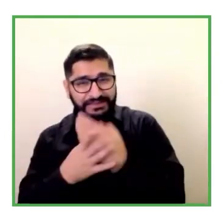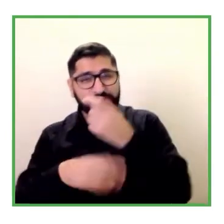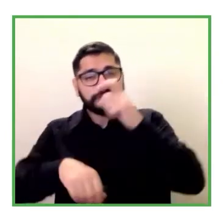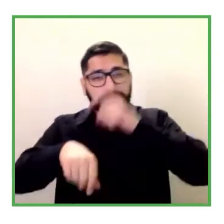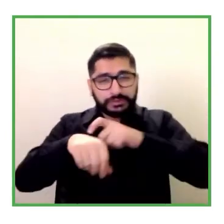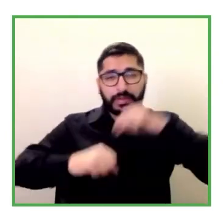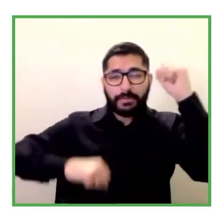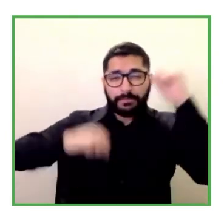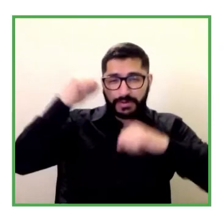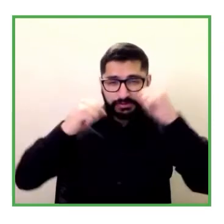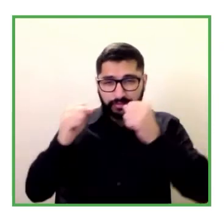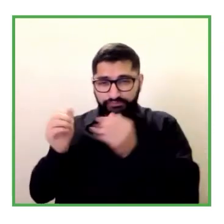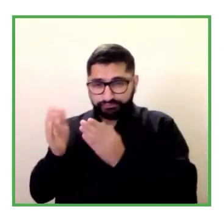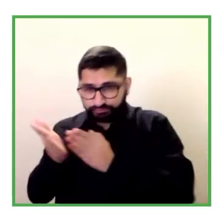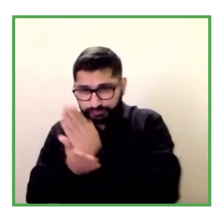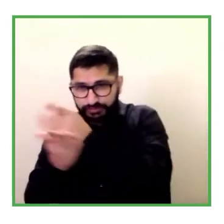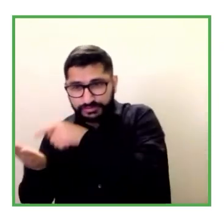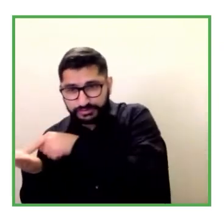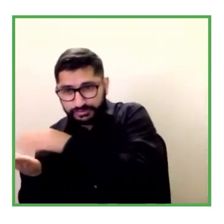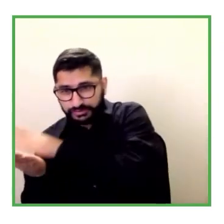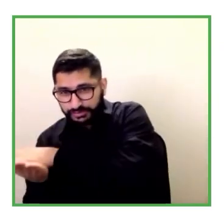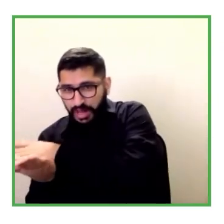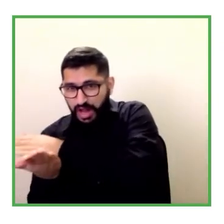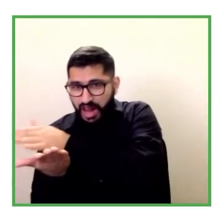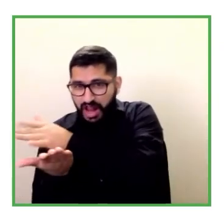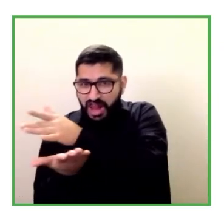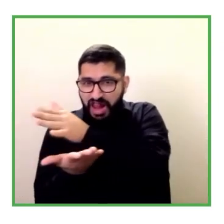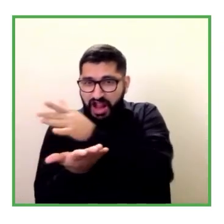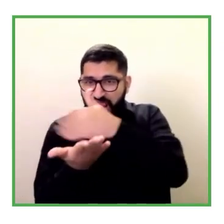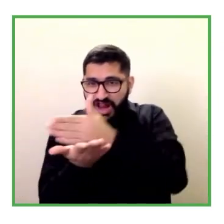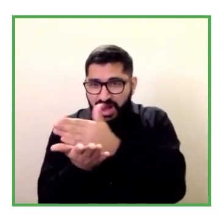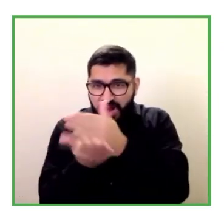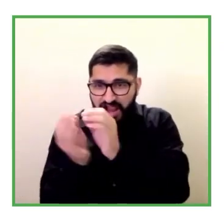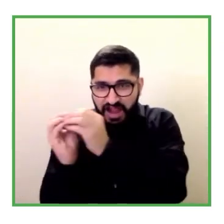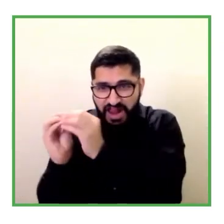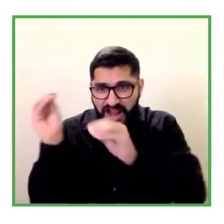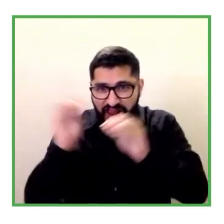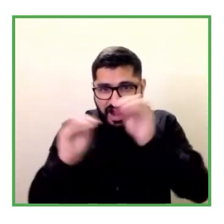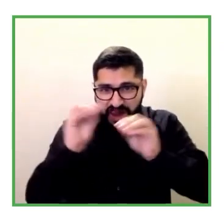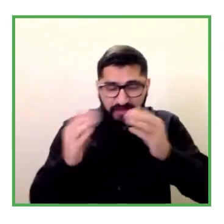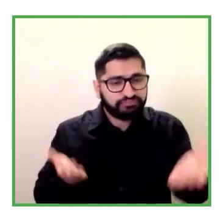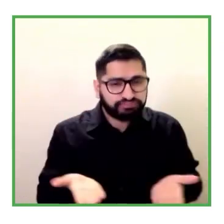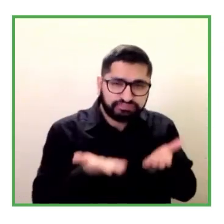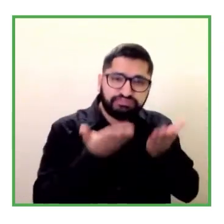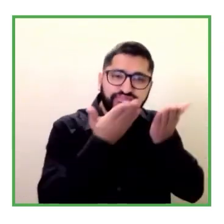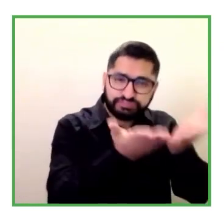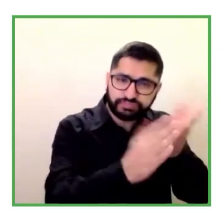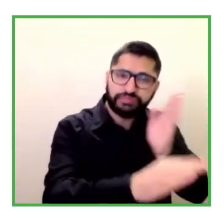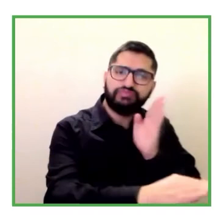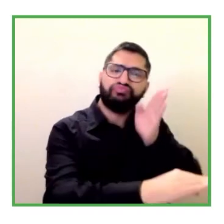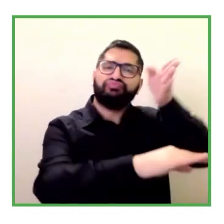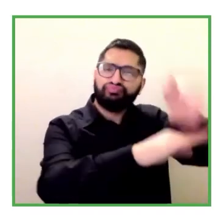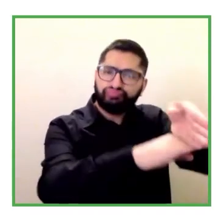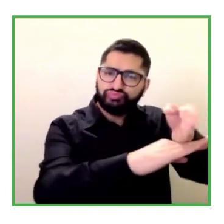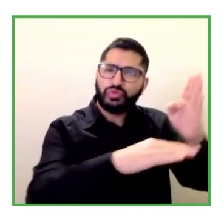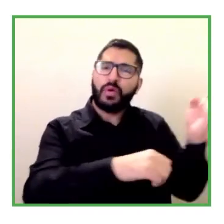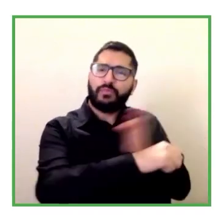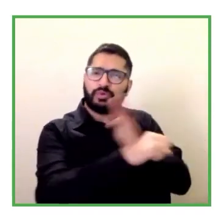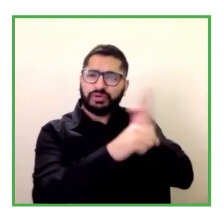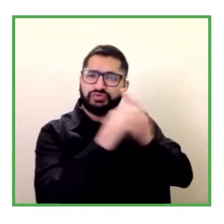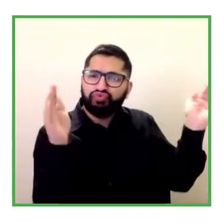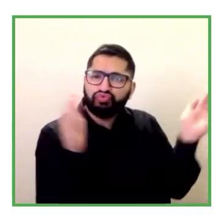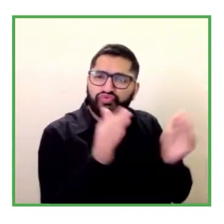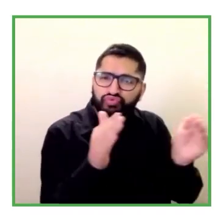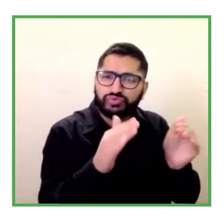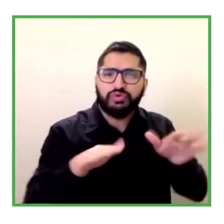poder llegar a esas empresas a esas pequeñas y medianas empresas de qué forma a través de actividades que son absolutamente gratuitas y que desarrollamos